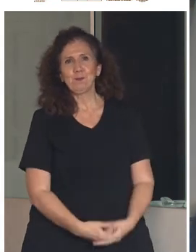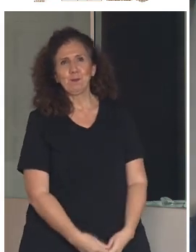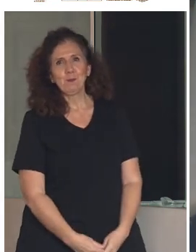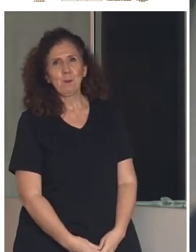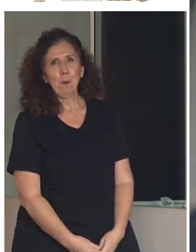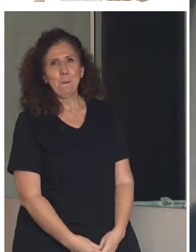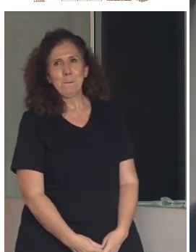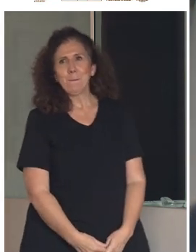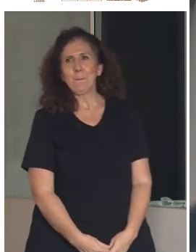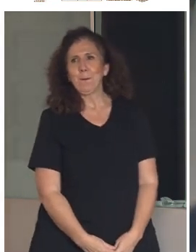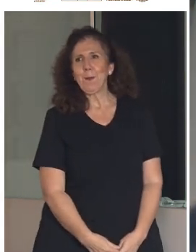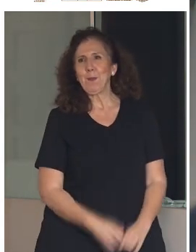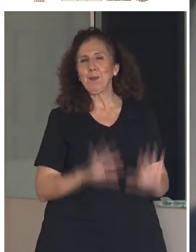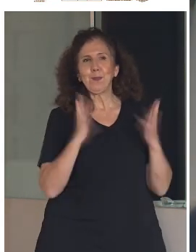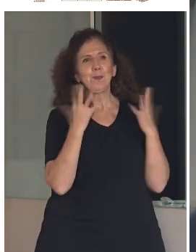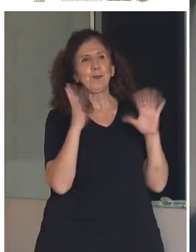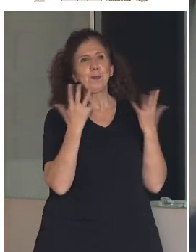Aplausos. Gracias.